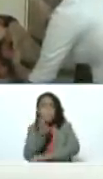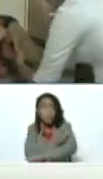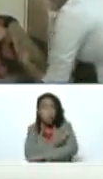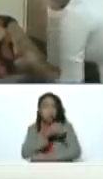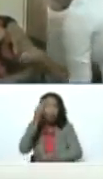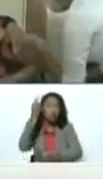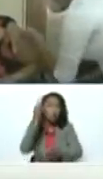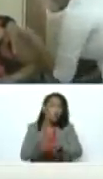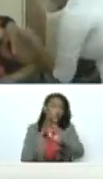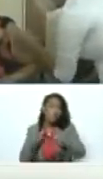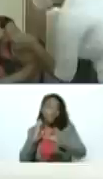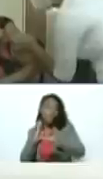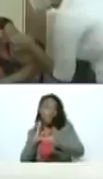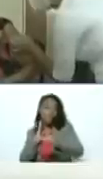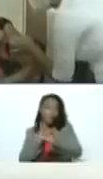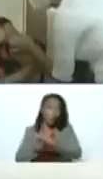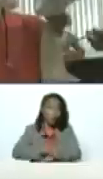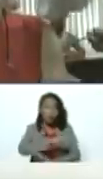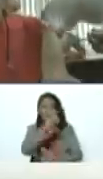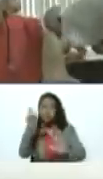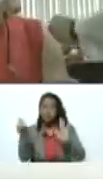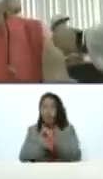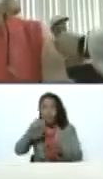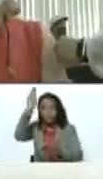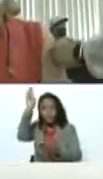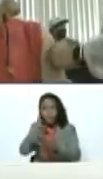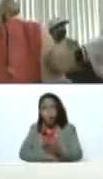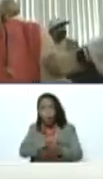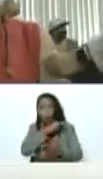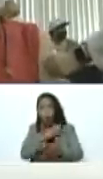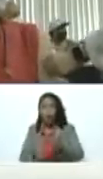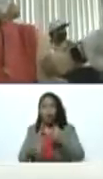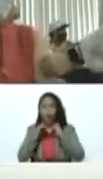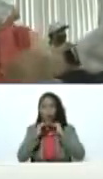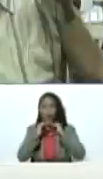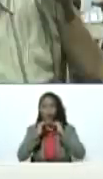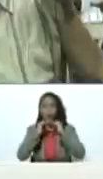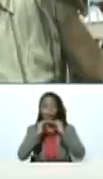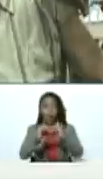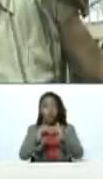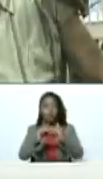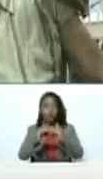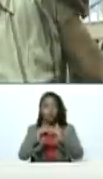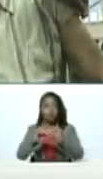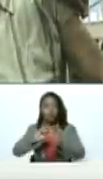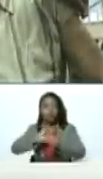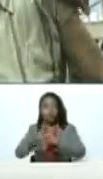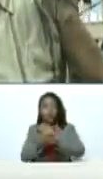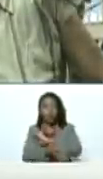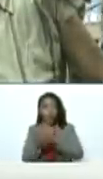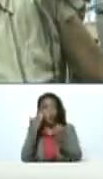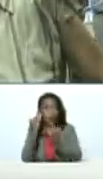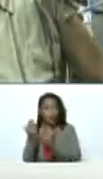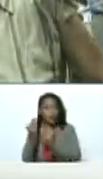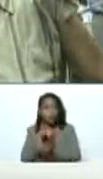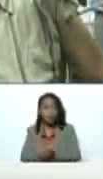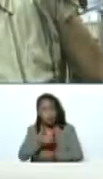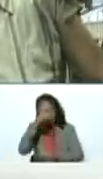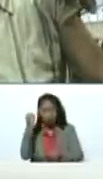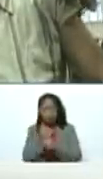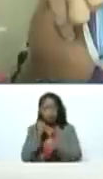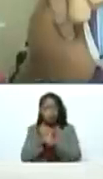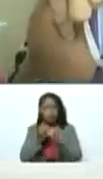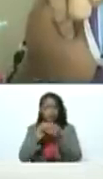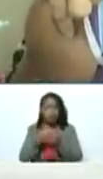inmunidad de esterilización, ¿qué llaman? Coronado, Alvarado. La inmunización